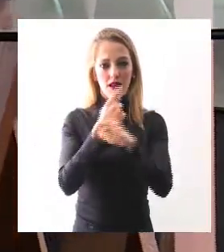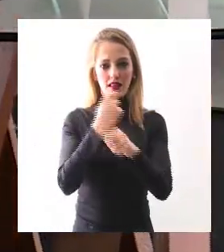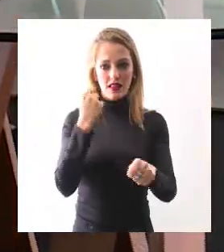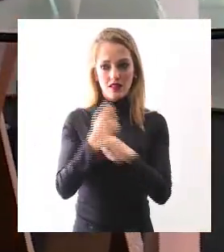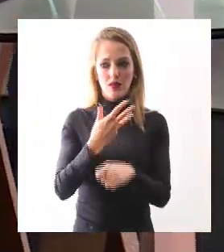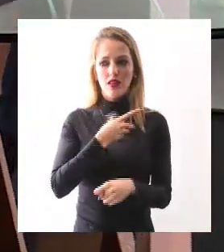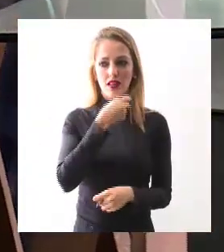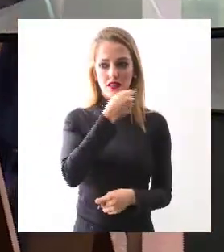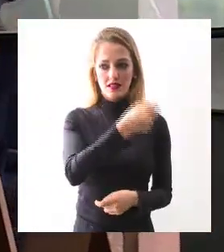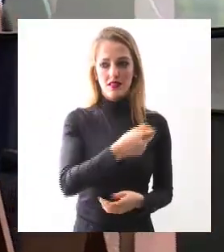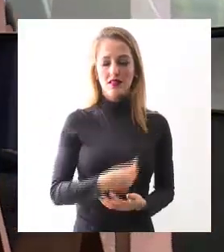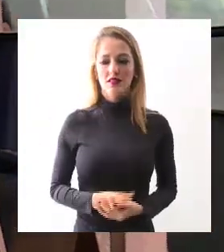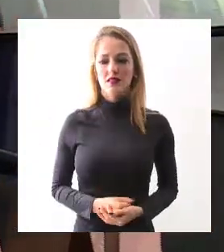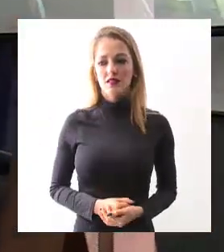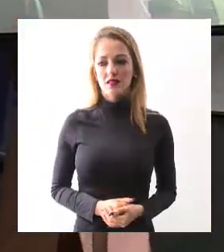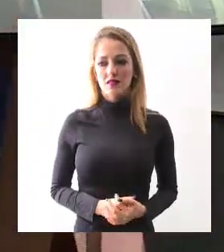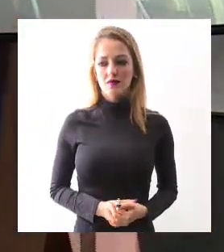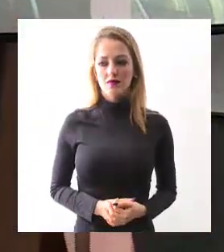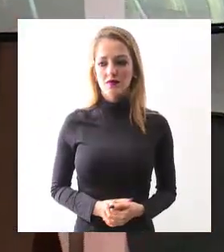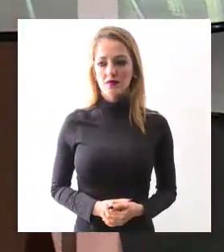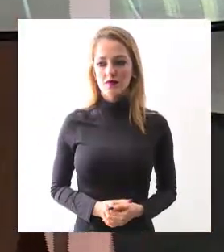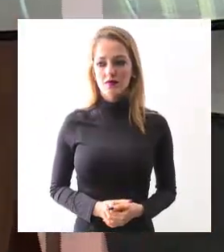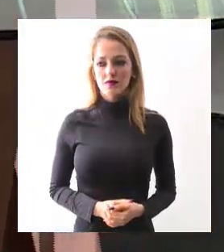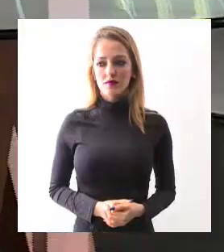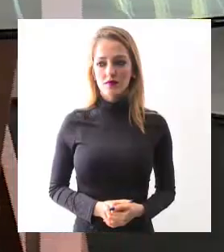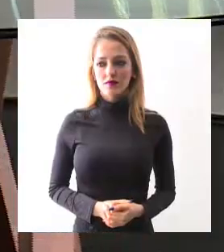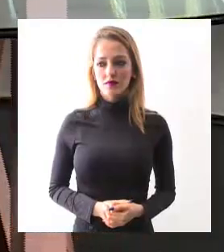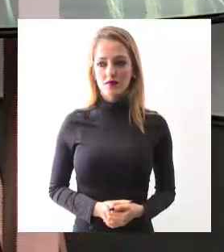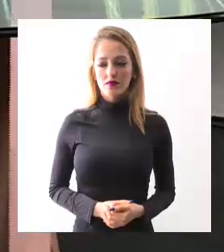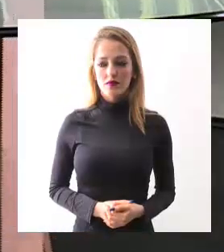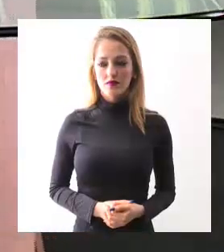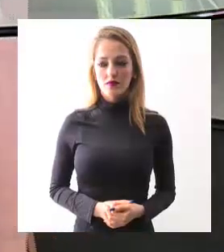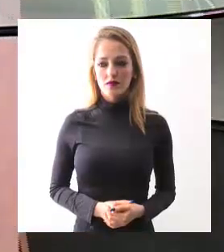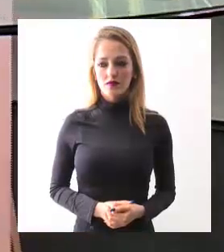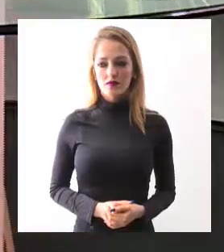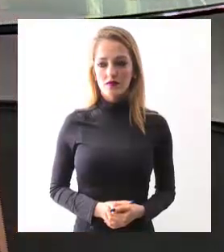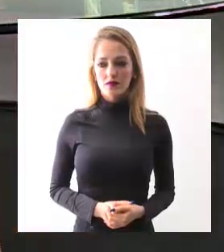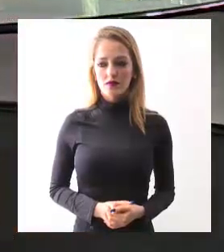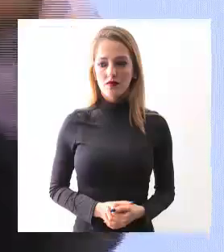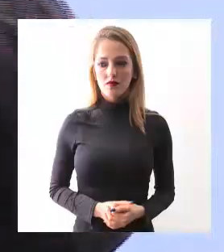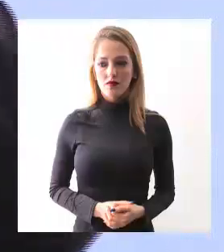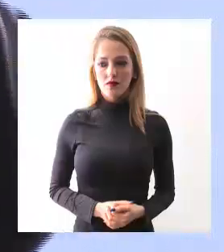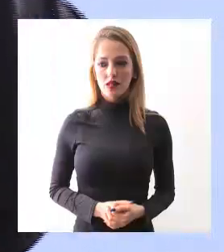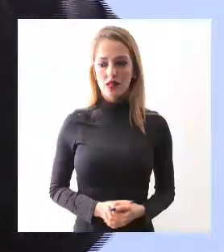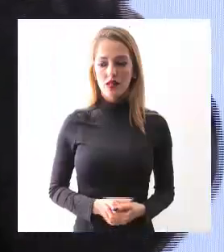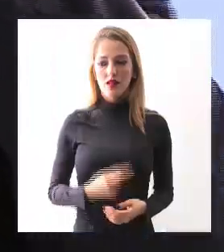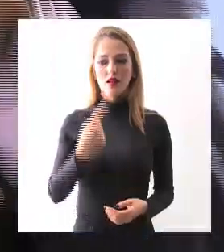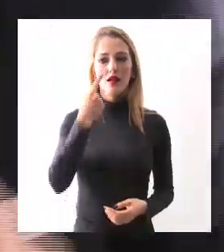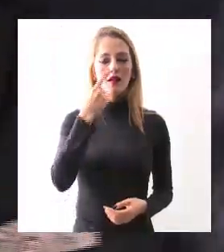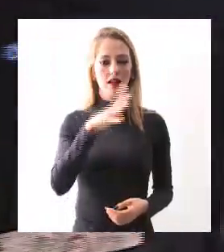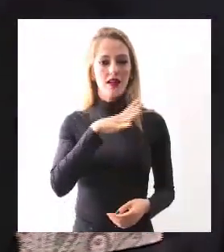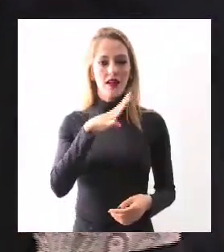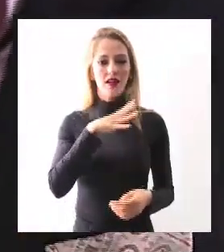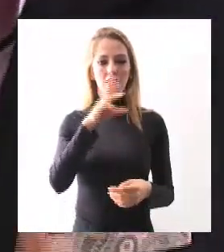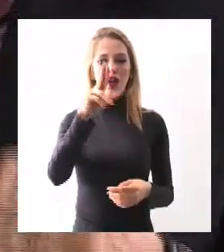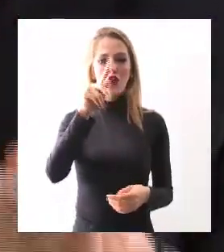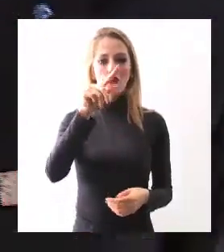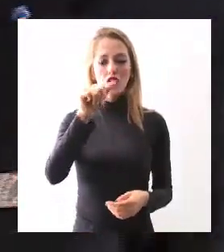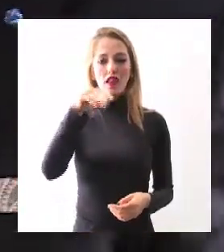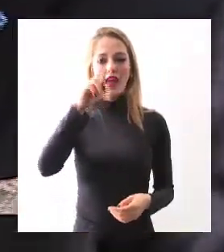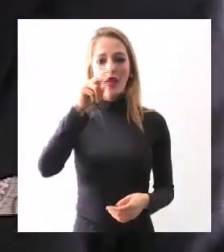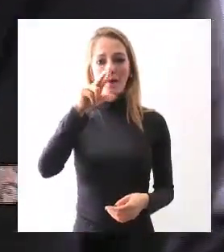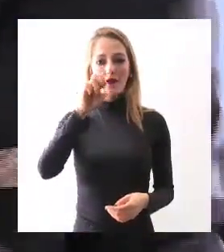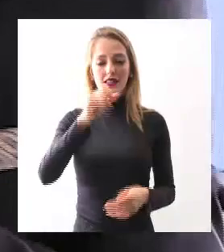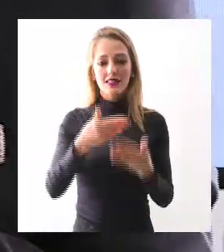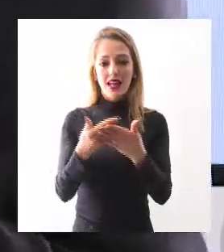Sí, señor gobernador. No más de tres minutos, como usted lo indicó. Mire, el tema de la ruta empresa es un tema que hay que visionar desde que se